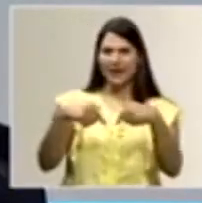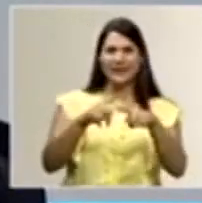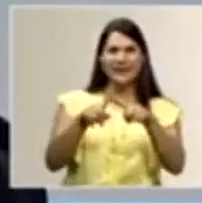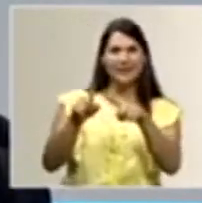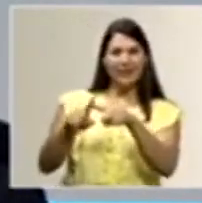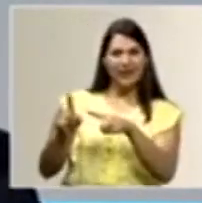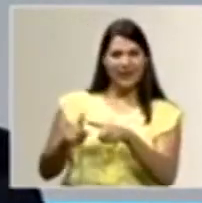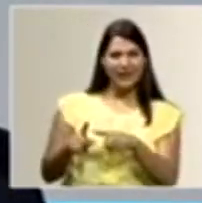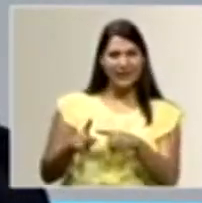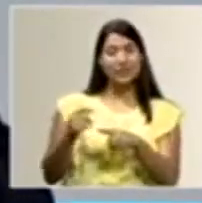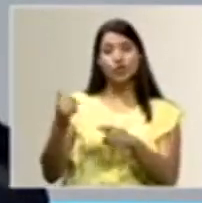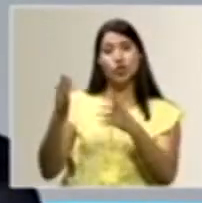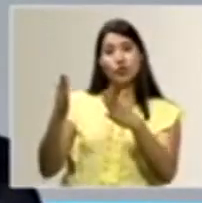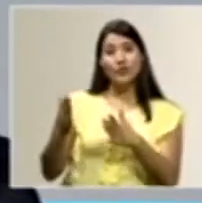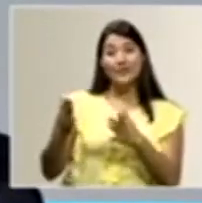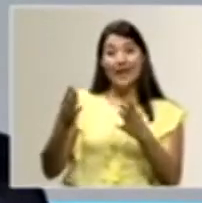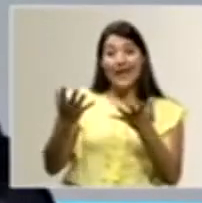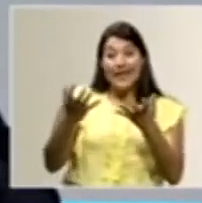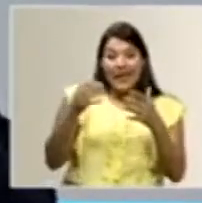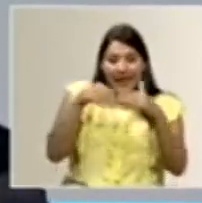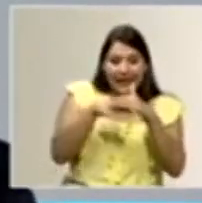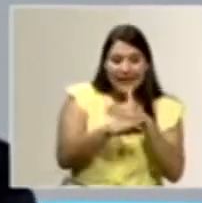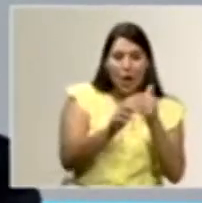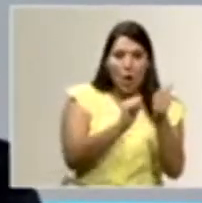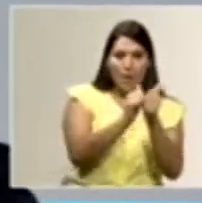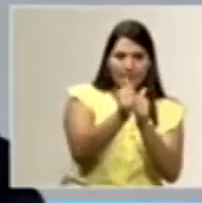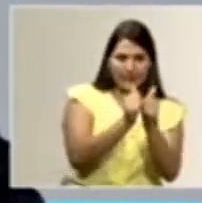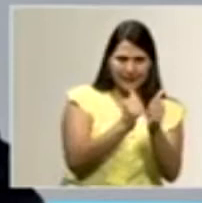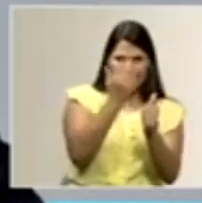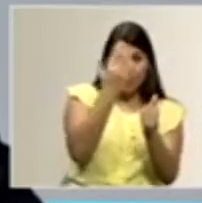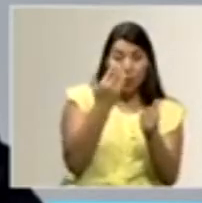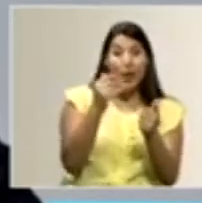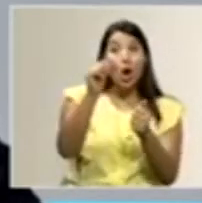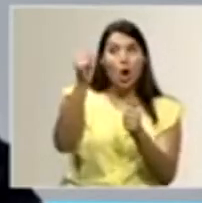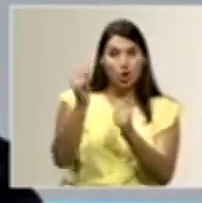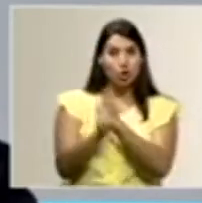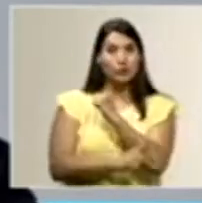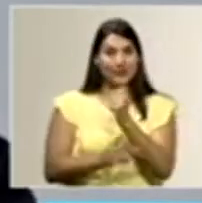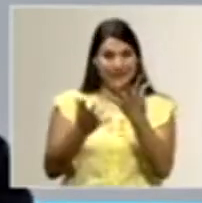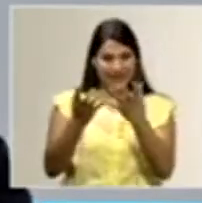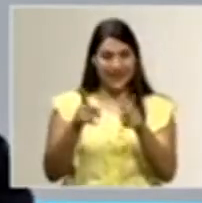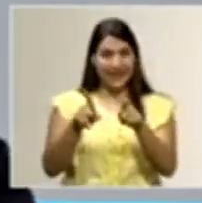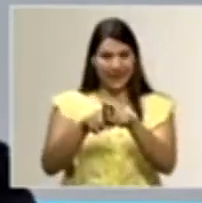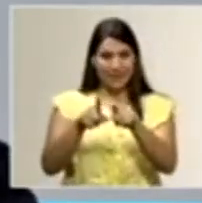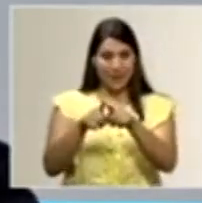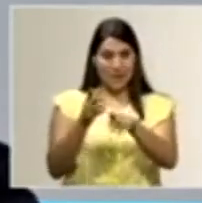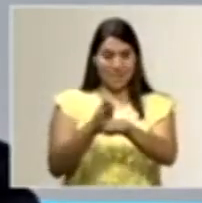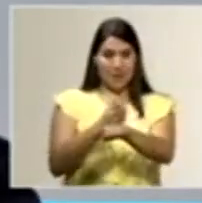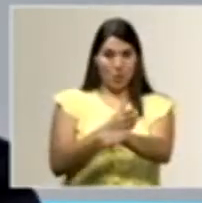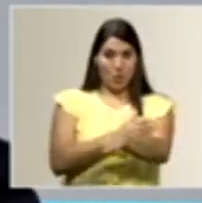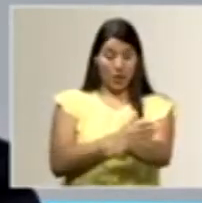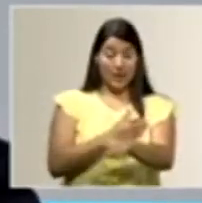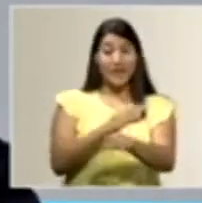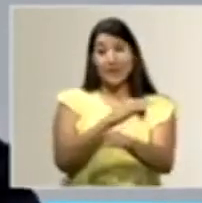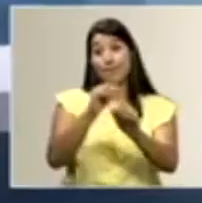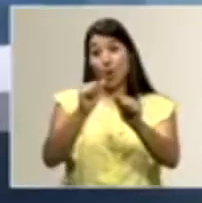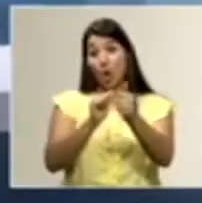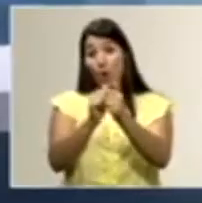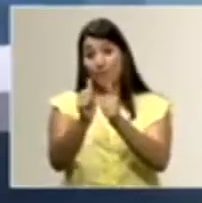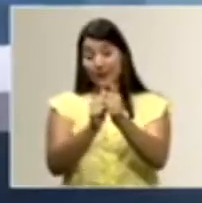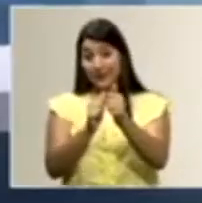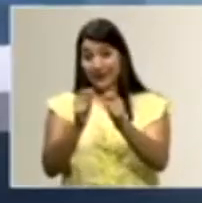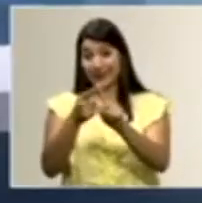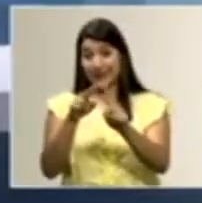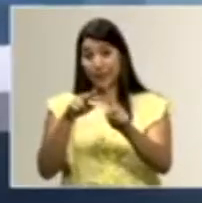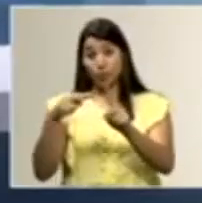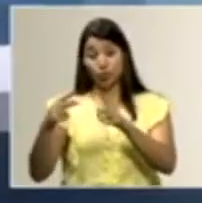de meterse en nuestras competencias, porque ellos quieren subir de nivel y quieren demostrar que también pueden a nivel mundial. Eso